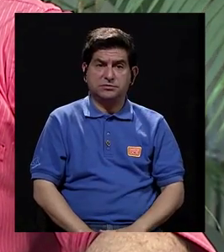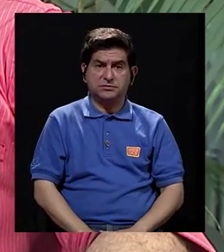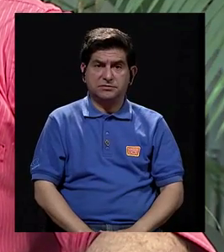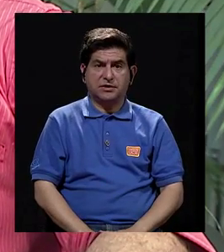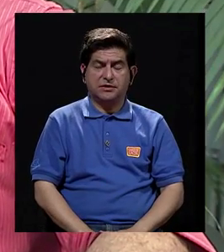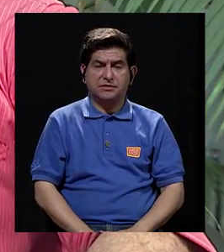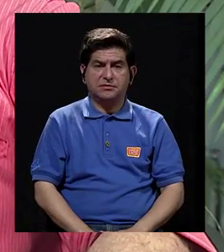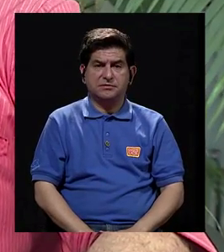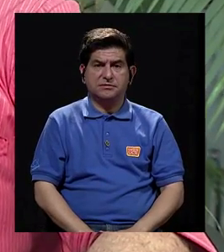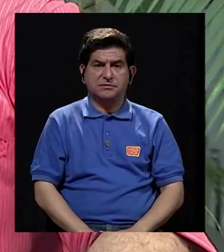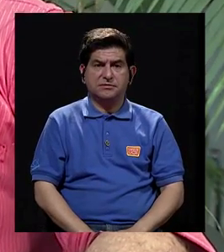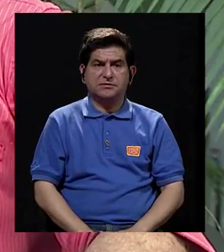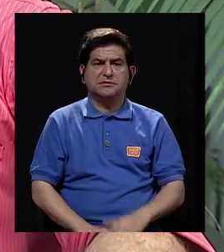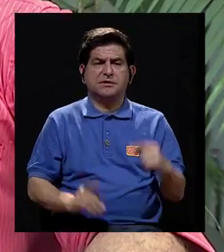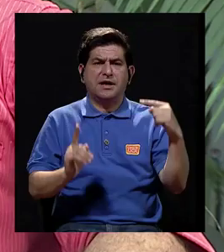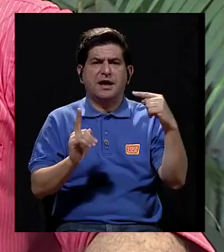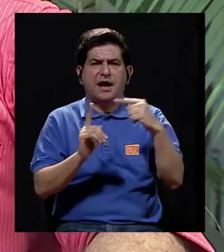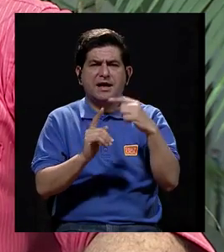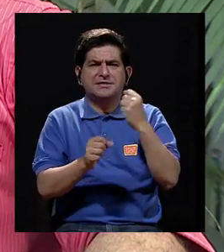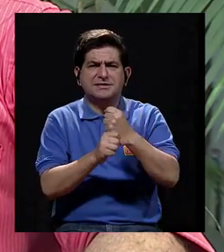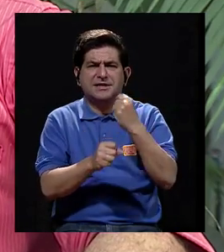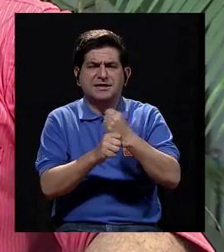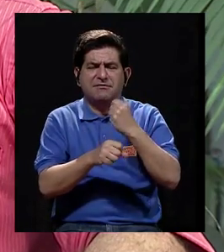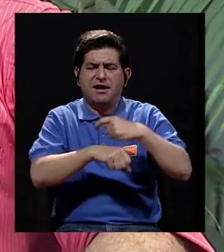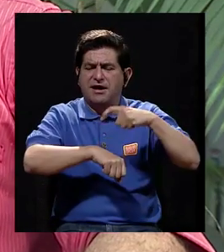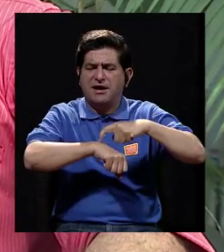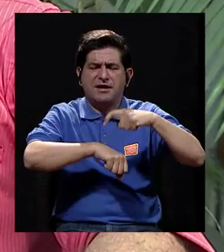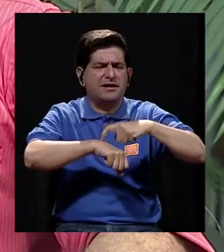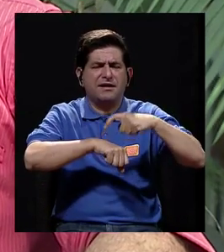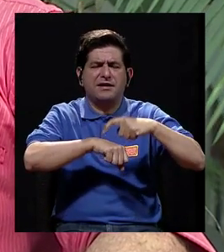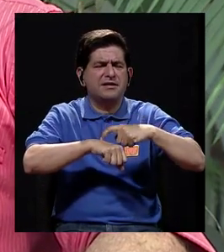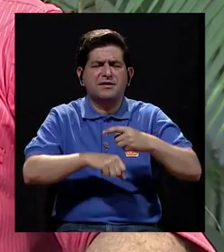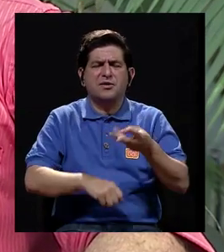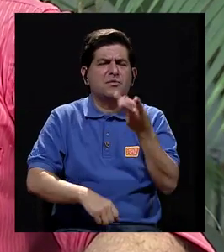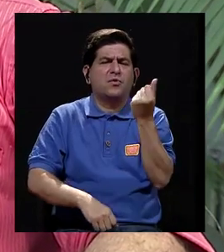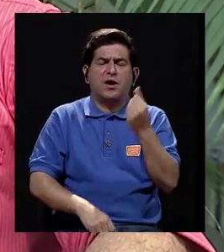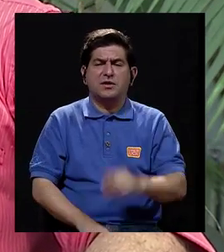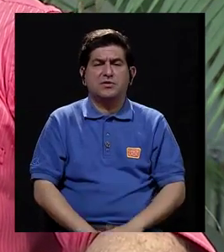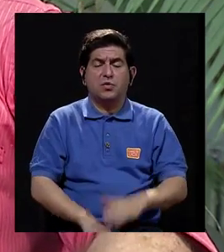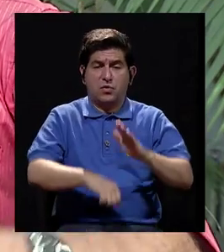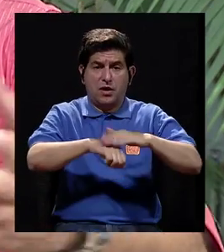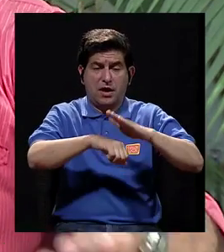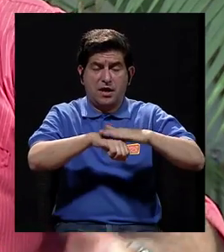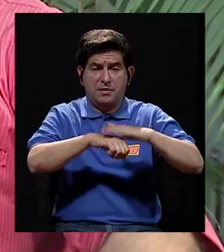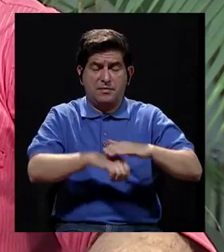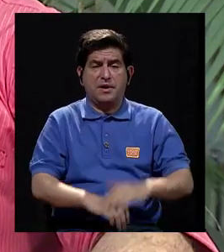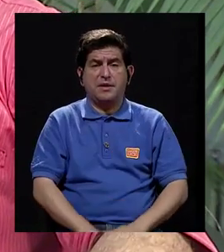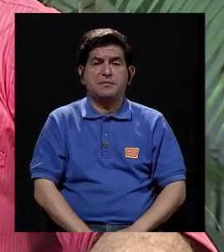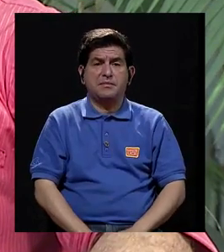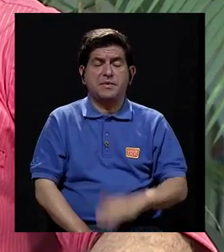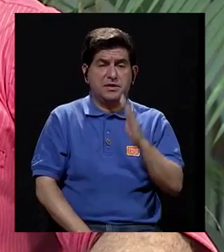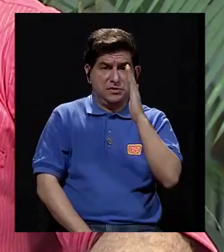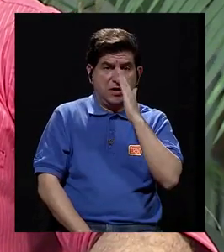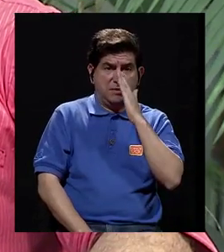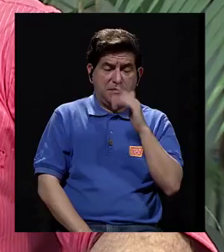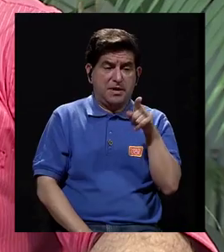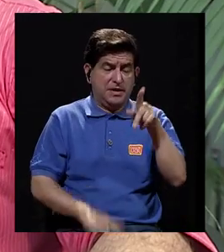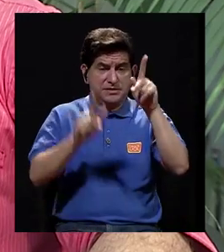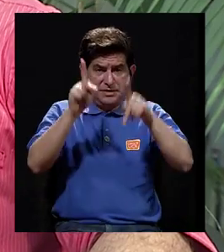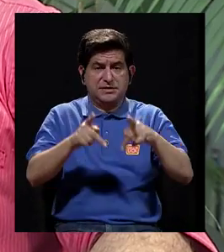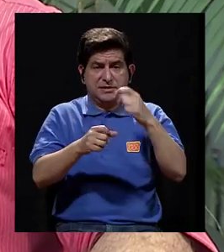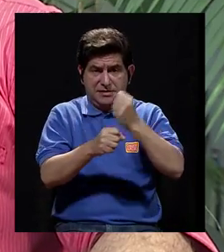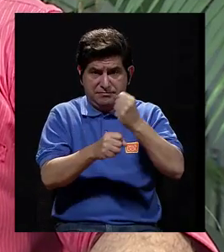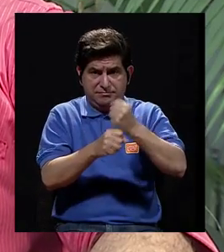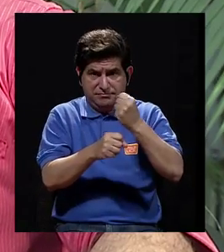si hasta cuándo pueden trabajar, ¿verdad? Que la licencia de maternidad, en el caso de que la usuaria